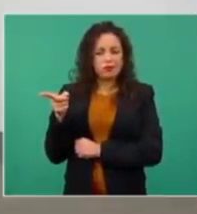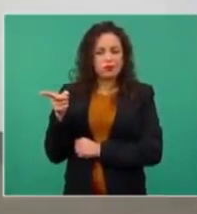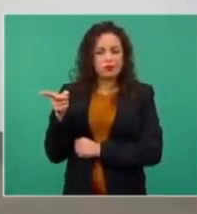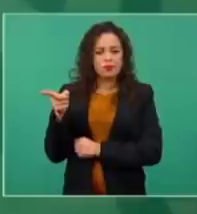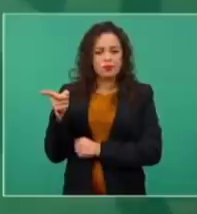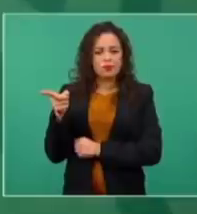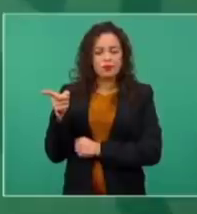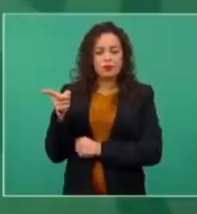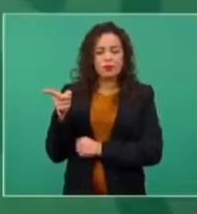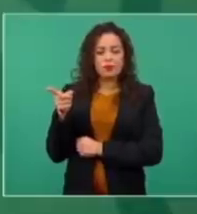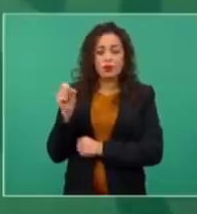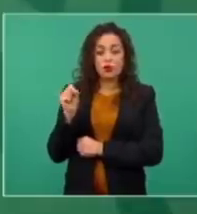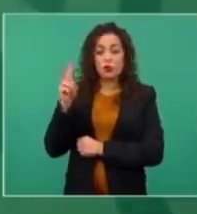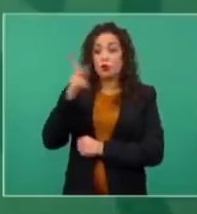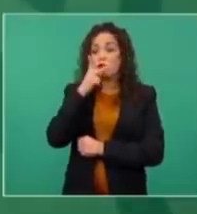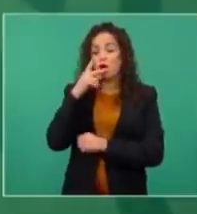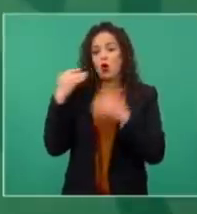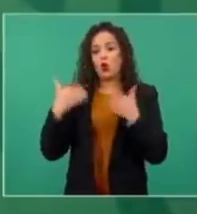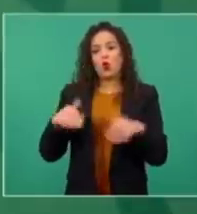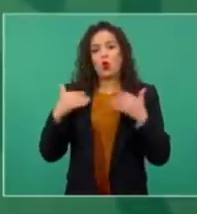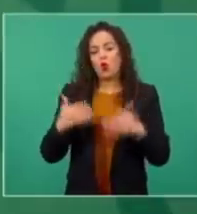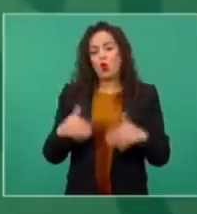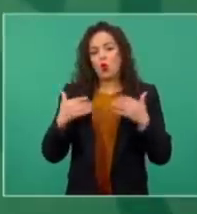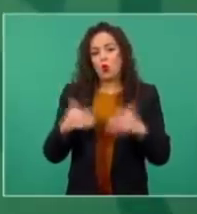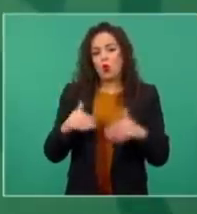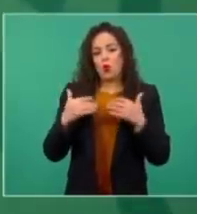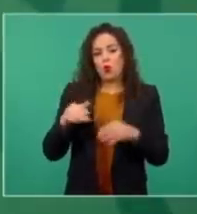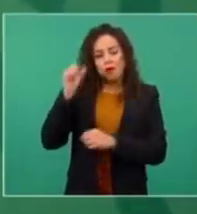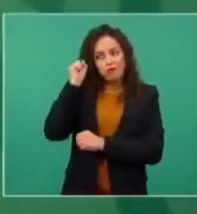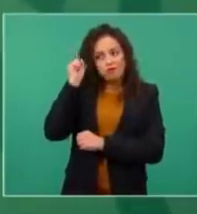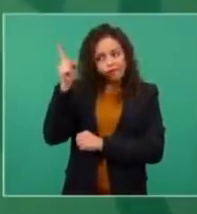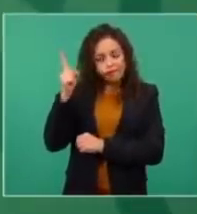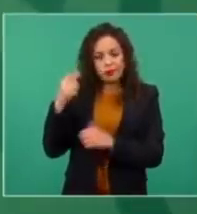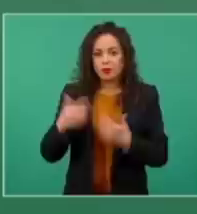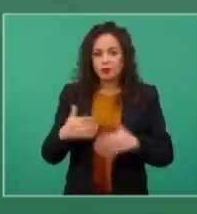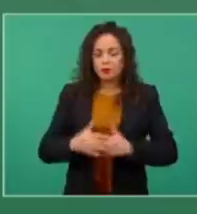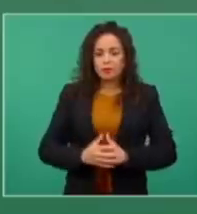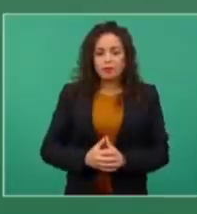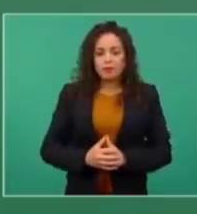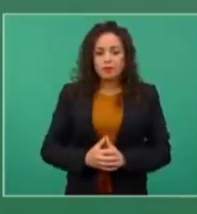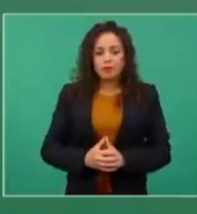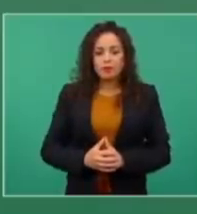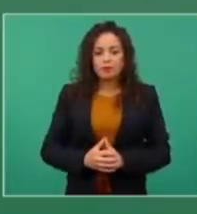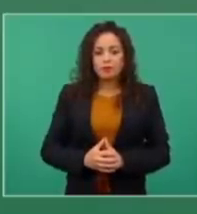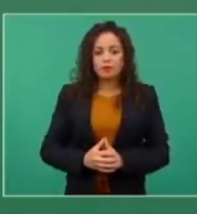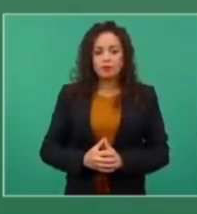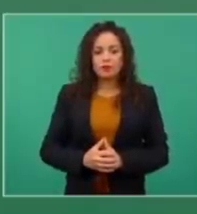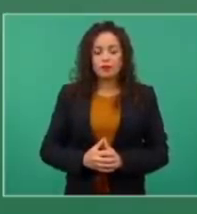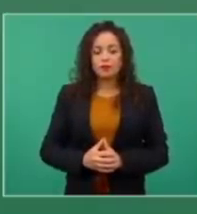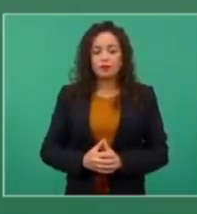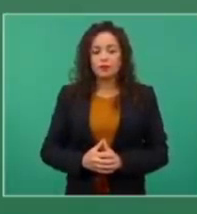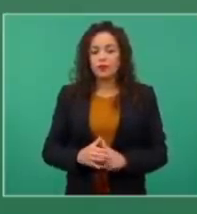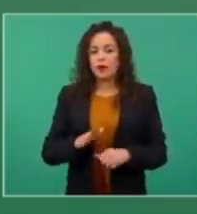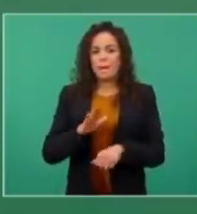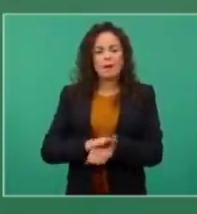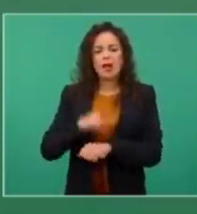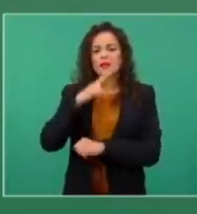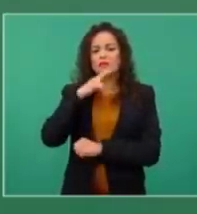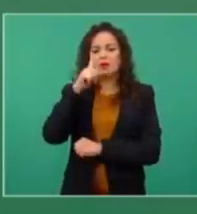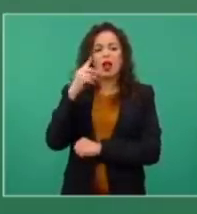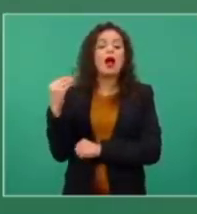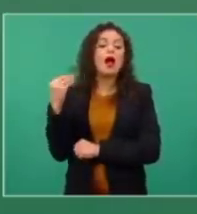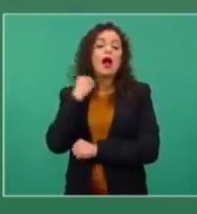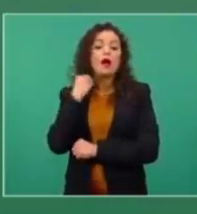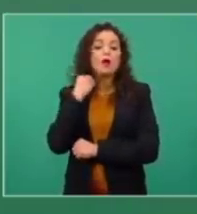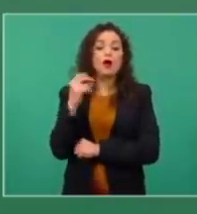El papá de primera, señor. pues, de los mejores abogados de la